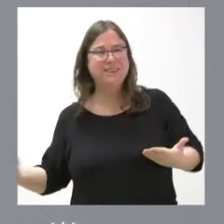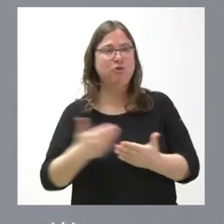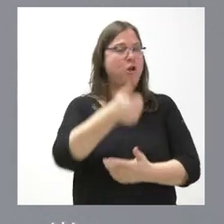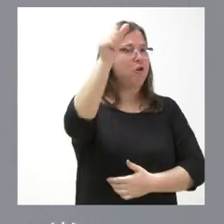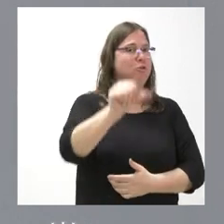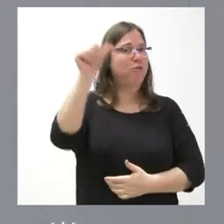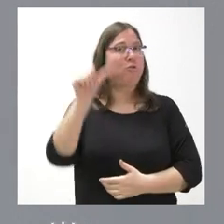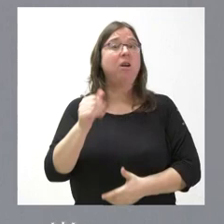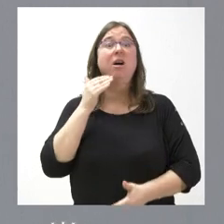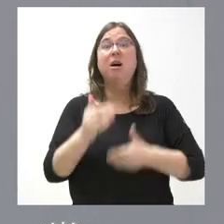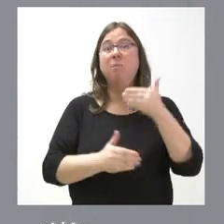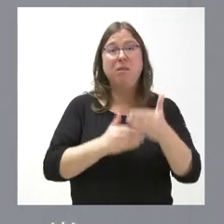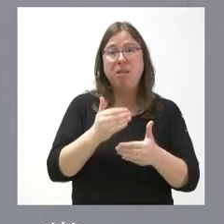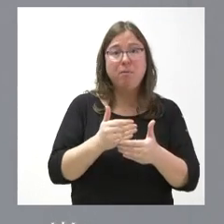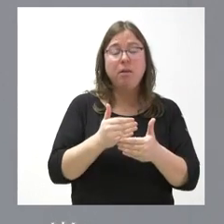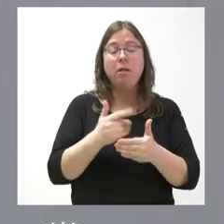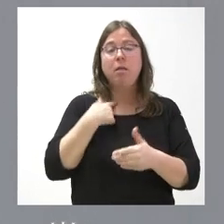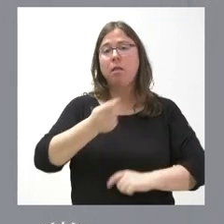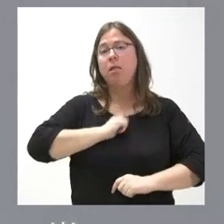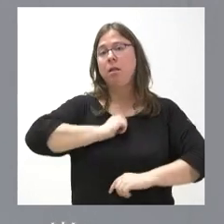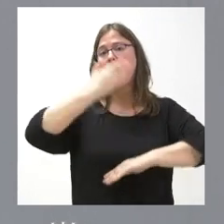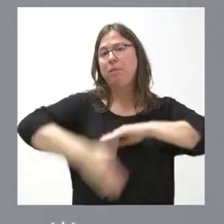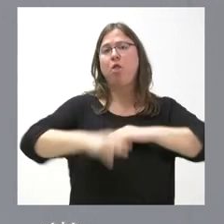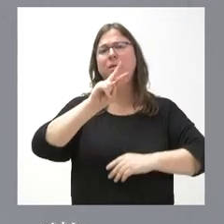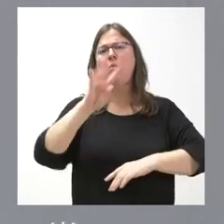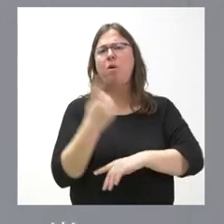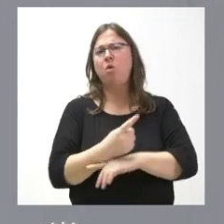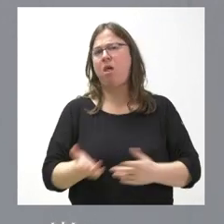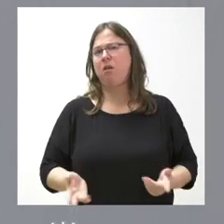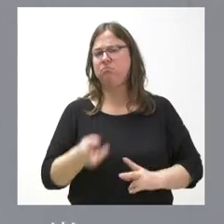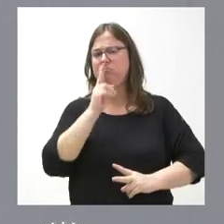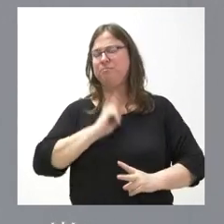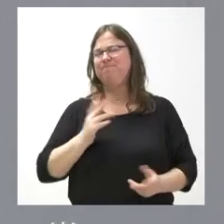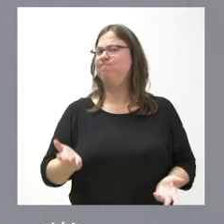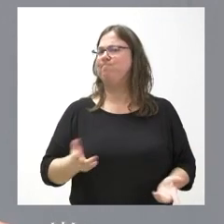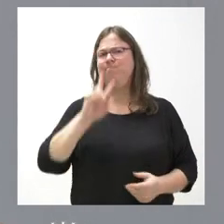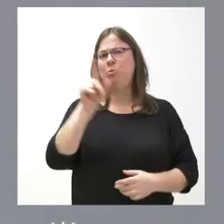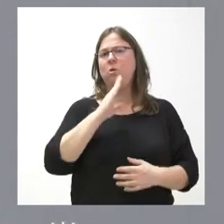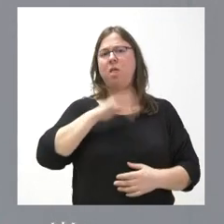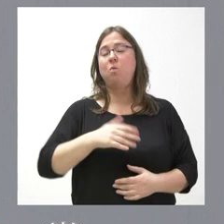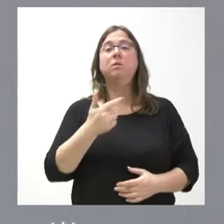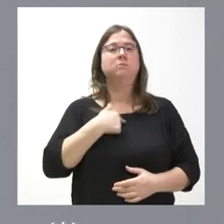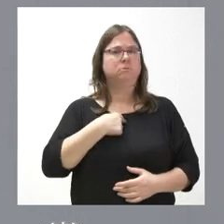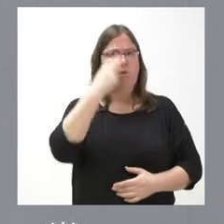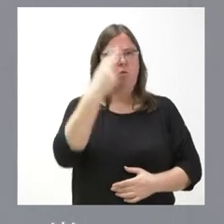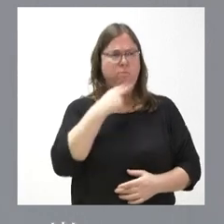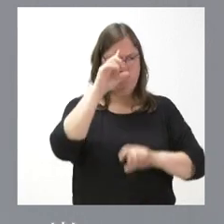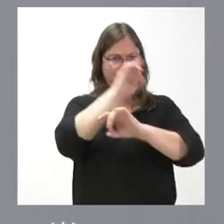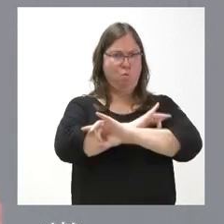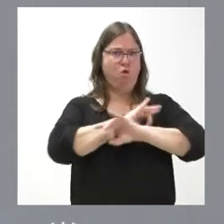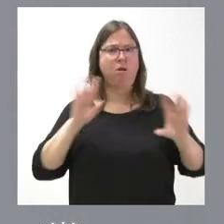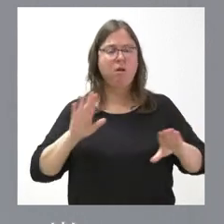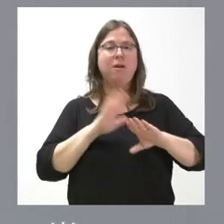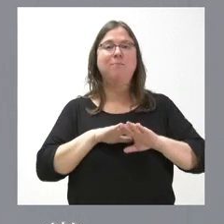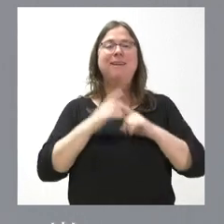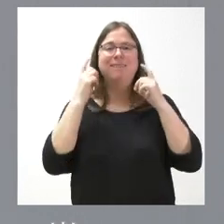No creo que el procedimiento sea decir que hay un plazo de 24 horas para pronunciarse. Nosotros tenemos un claro compromiso, y así lo hemos hecho siempre, por ir